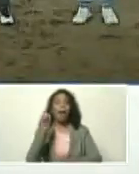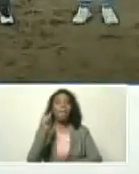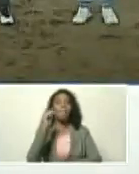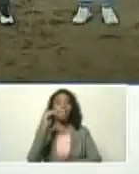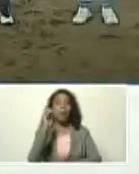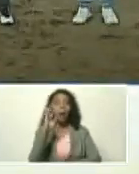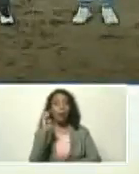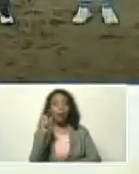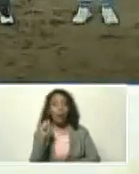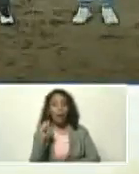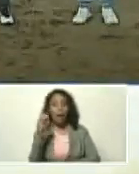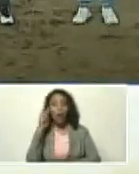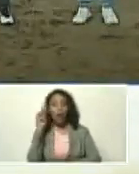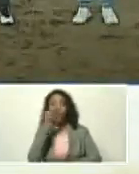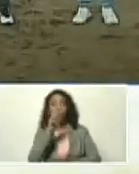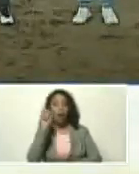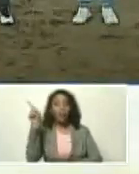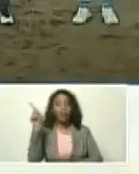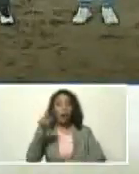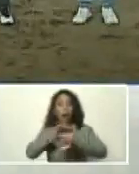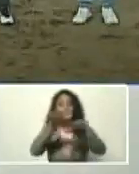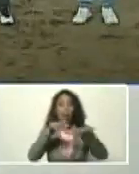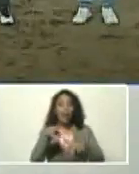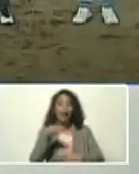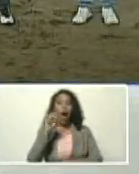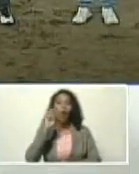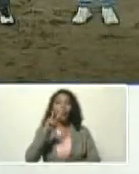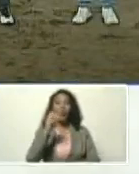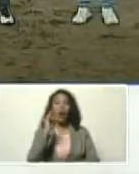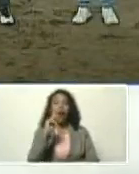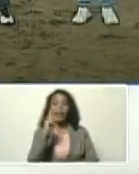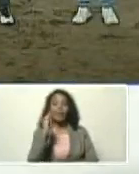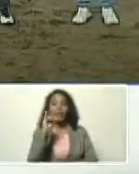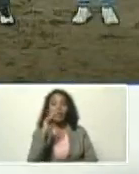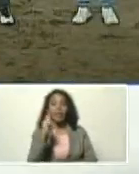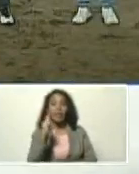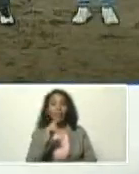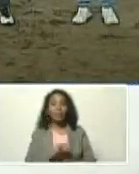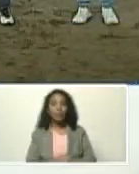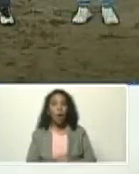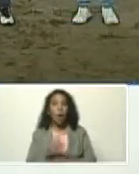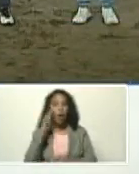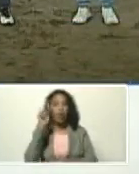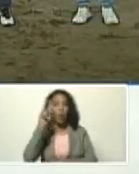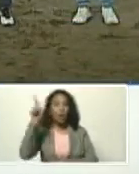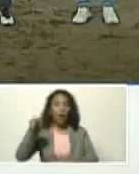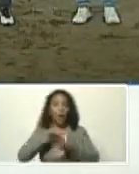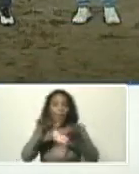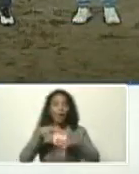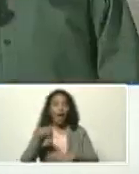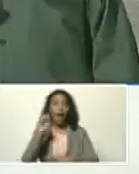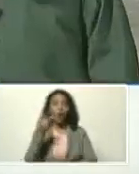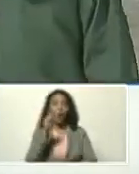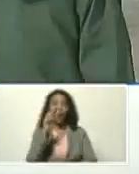nos vemos, Huayquiquí, y vemos, Huayquiquí, Cava, nos vemos, en Huayquiquí,